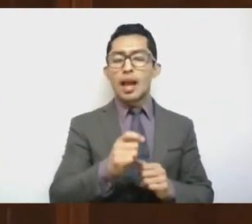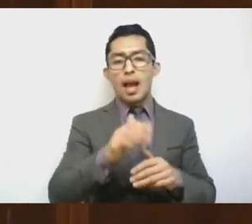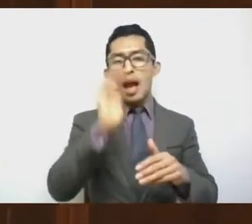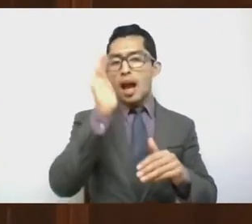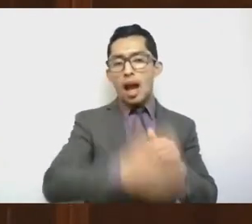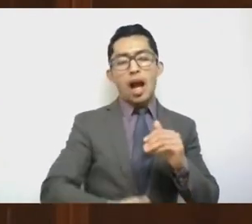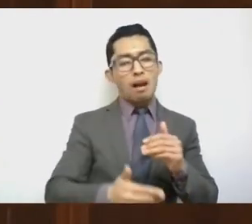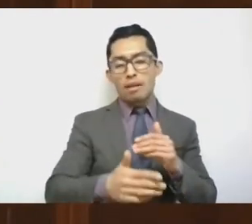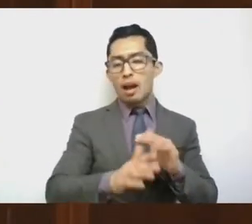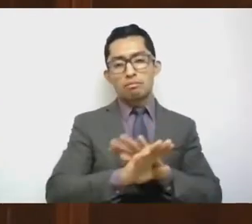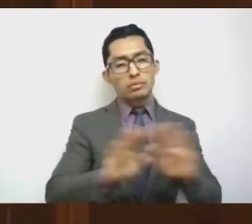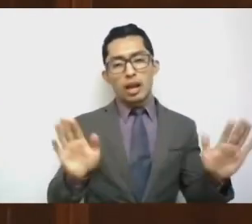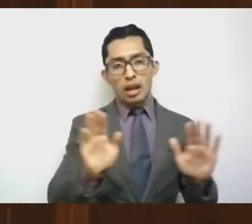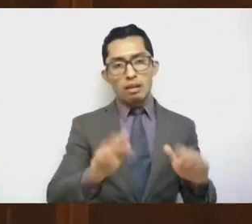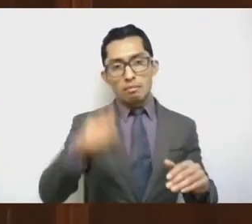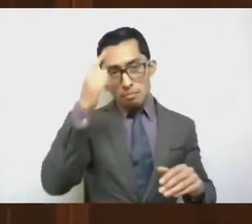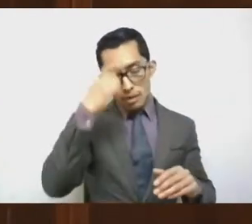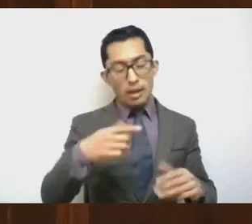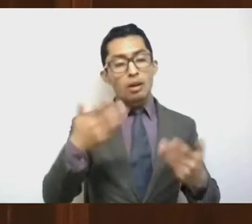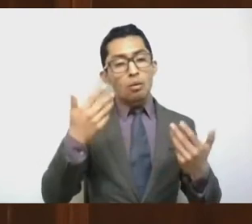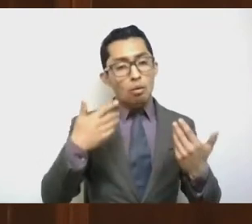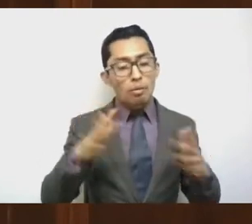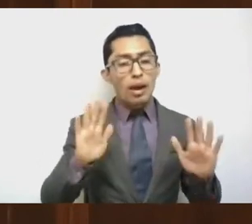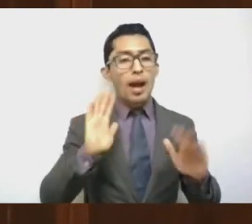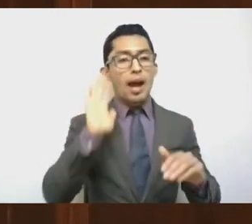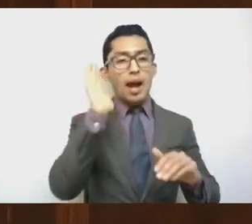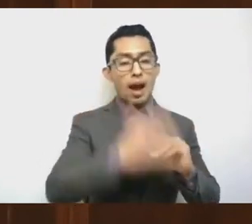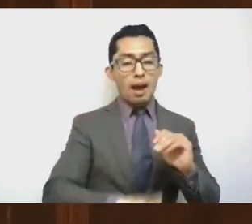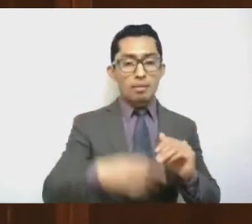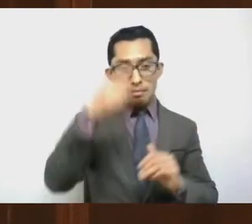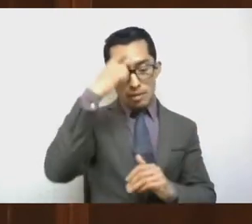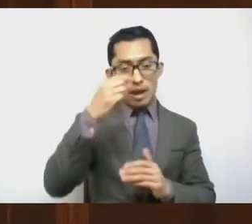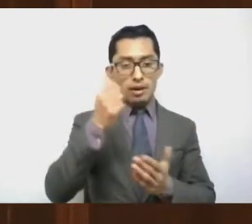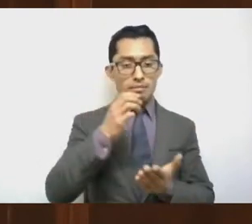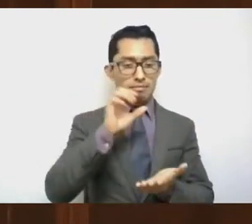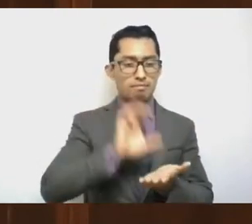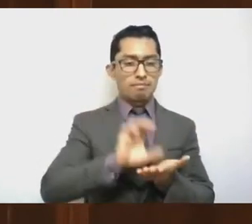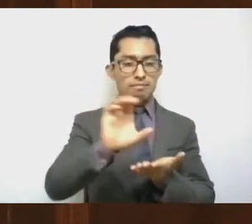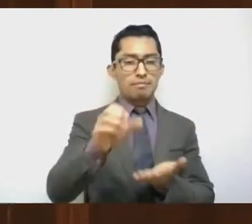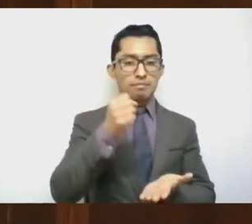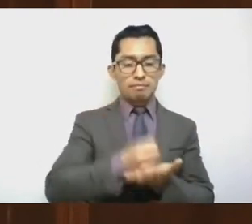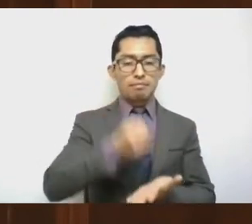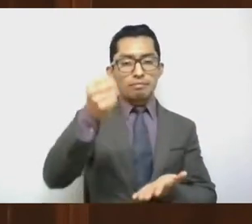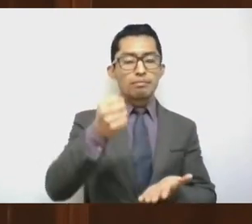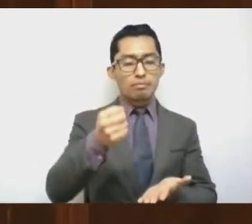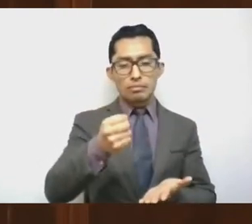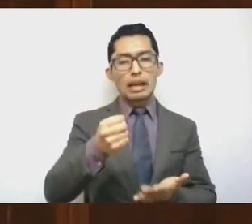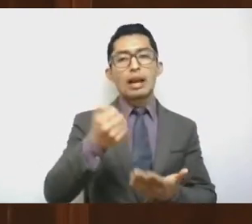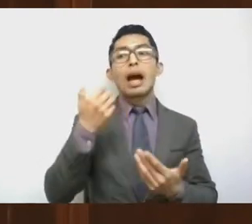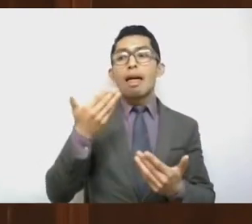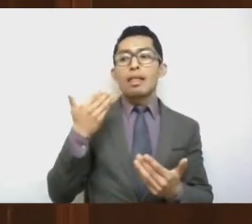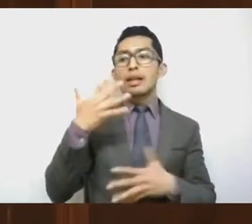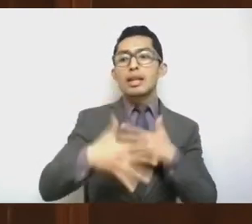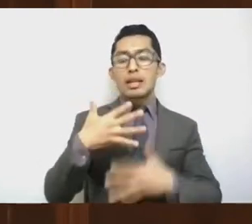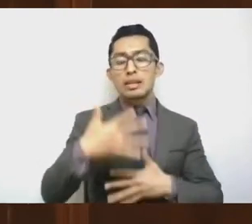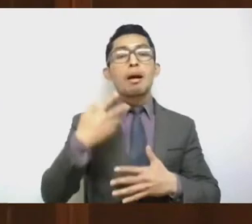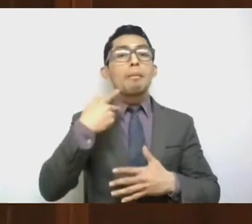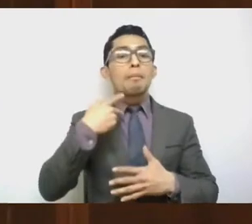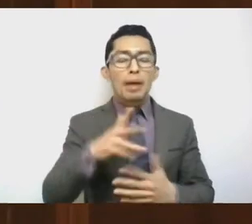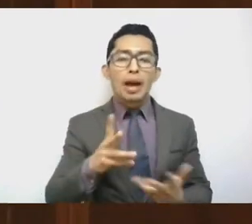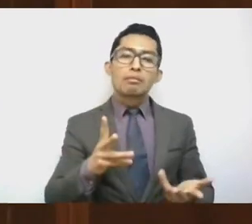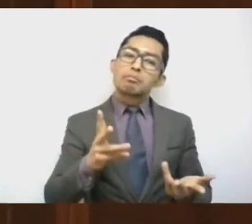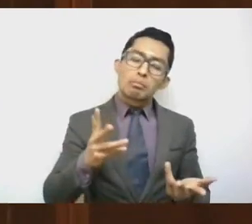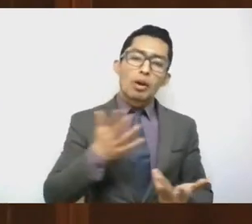para haber concluido con la aprobación del paquete fiscal. Pero la misma Constitución lo